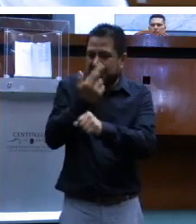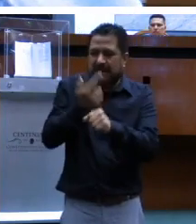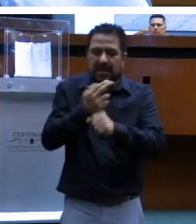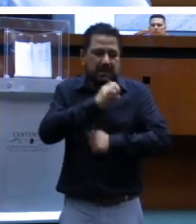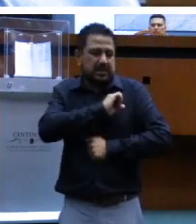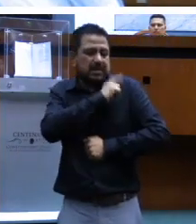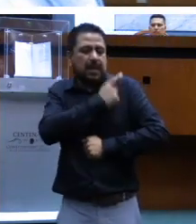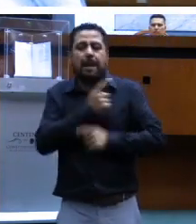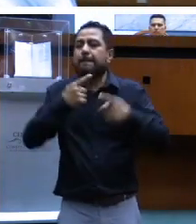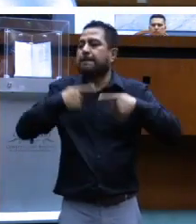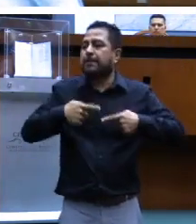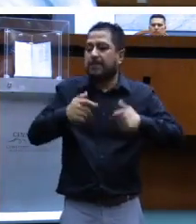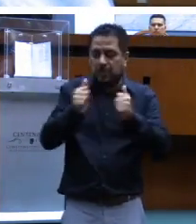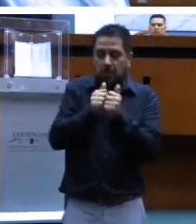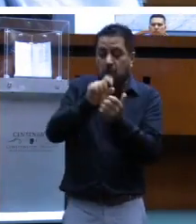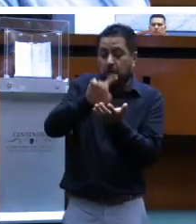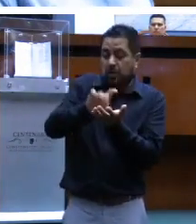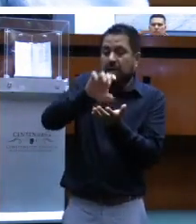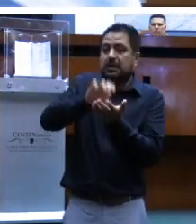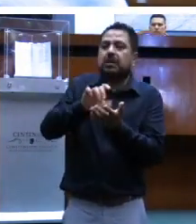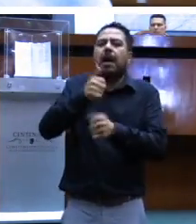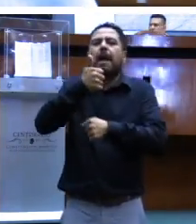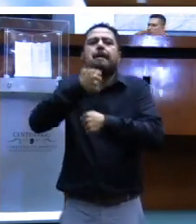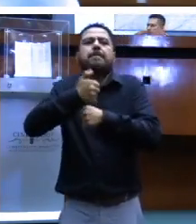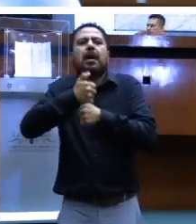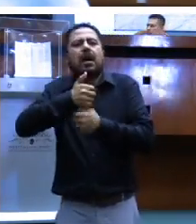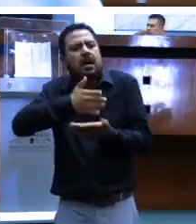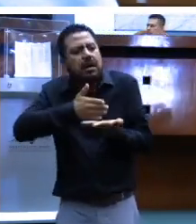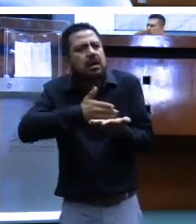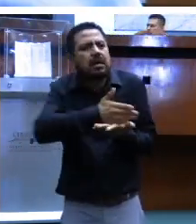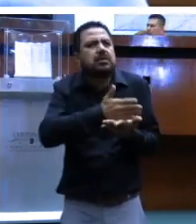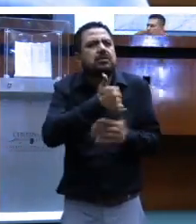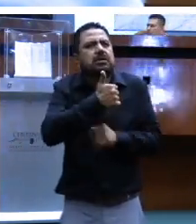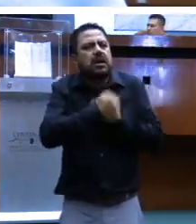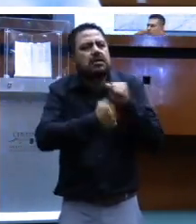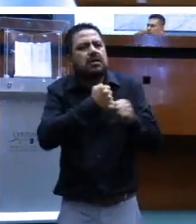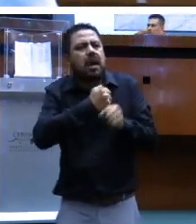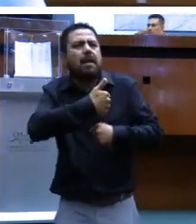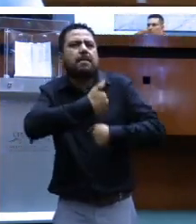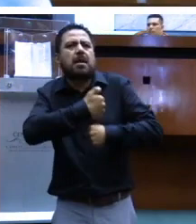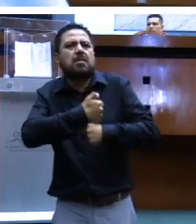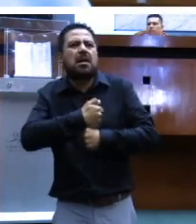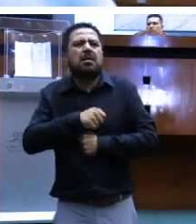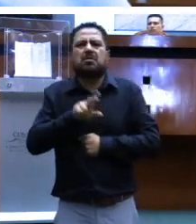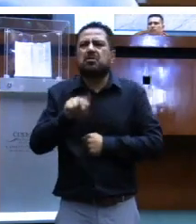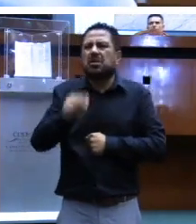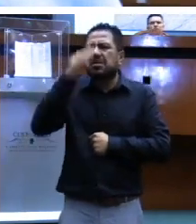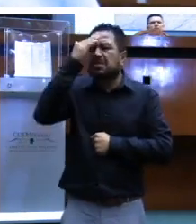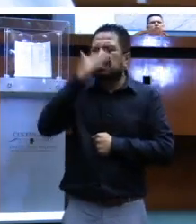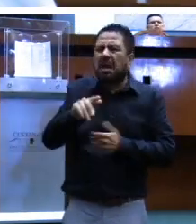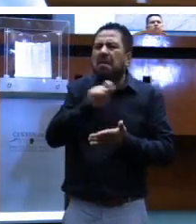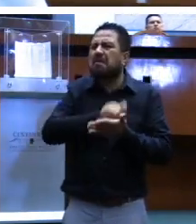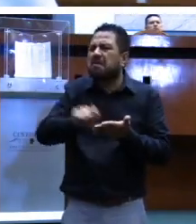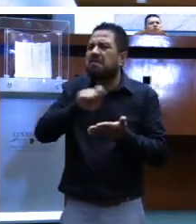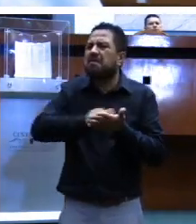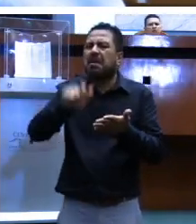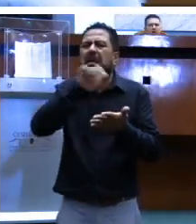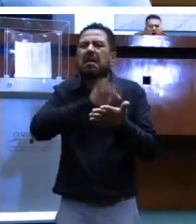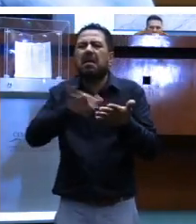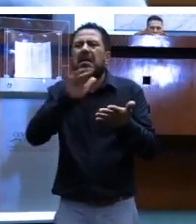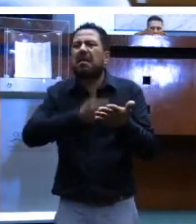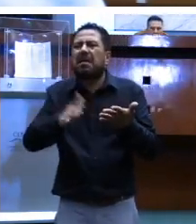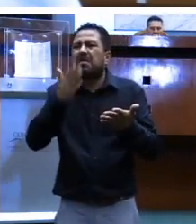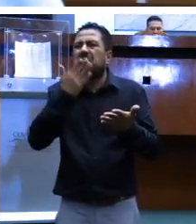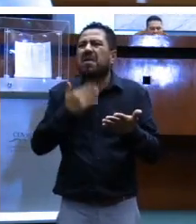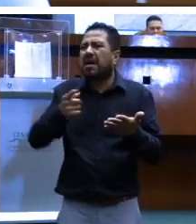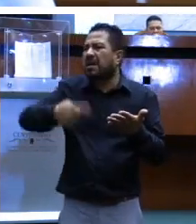y las personas con discapacidad. Llegan a la primaria y se pierden los seis años de primaria sin saber leer y escribir porque están buscando el diagnóstico,